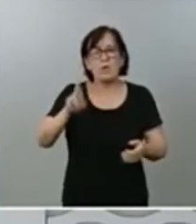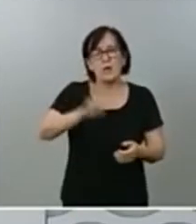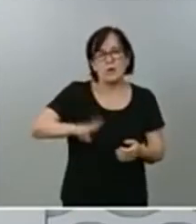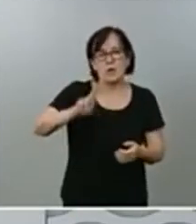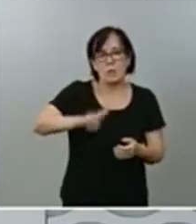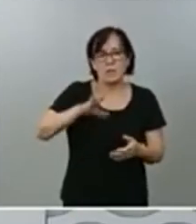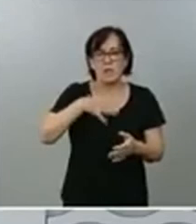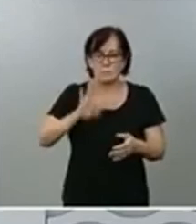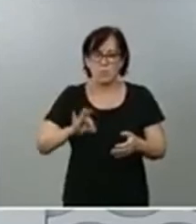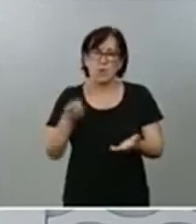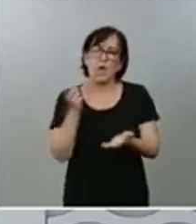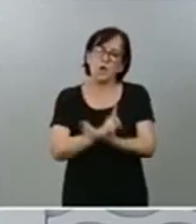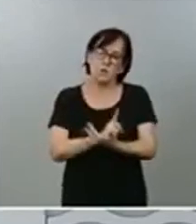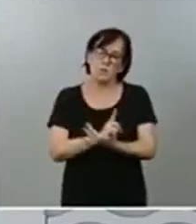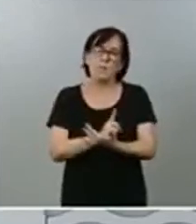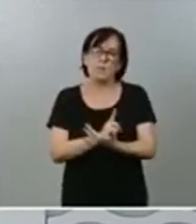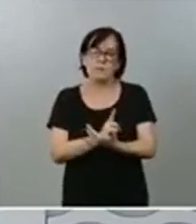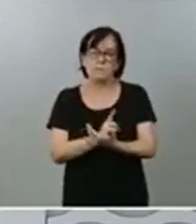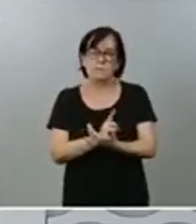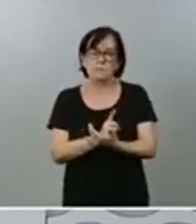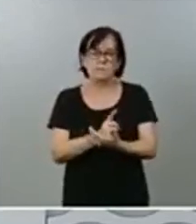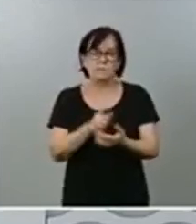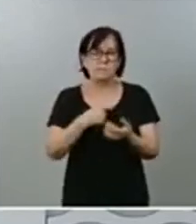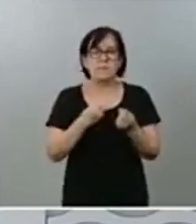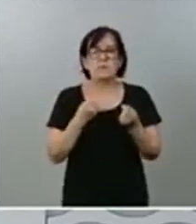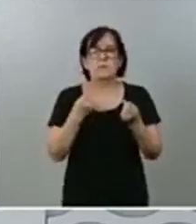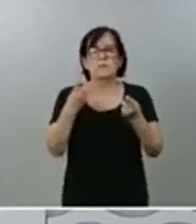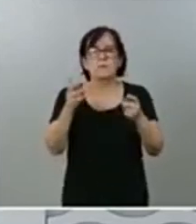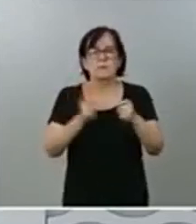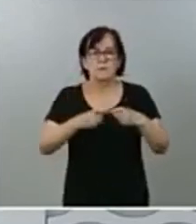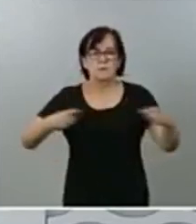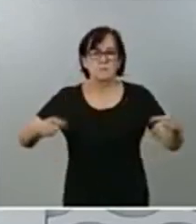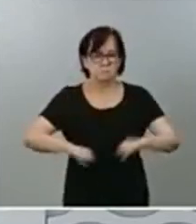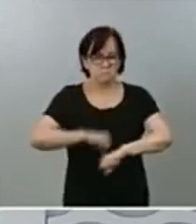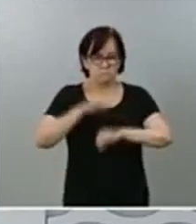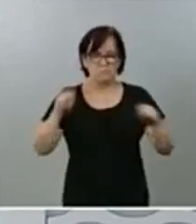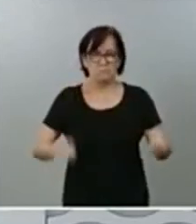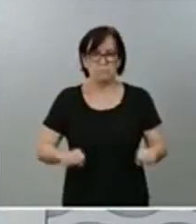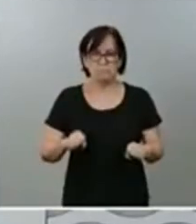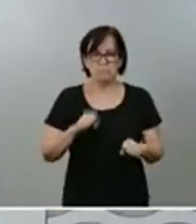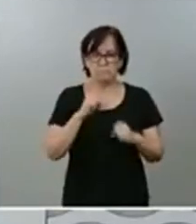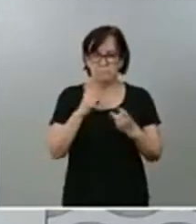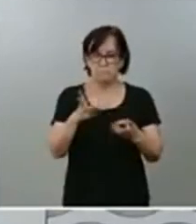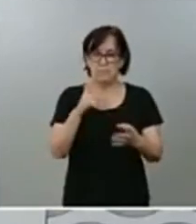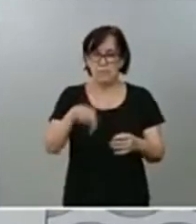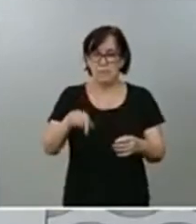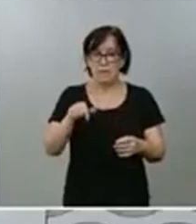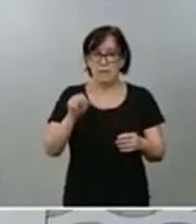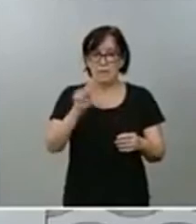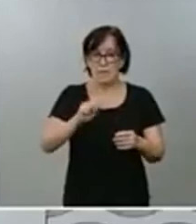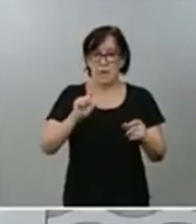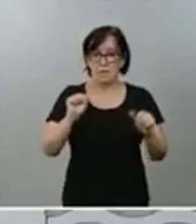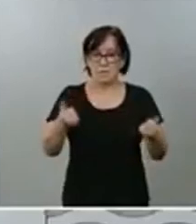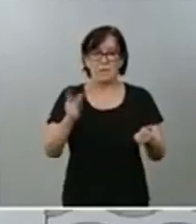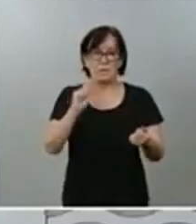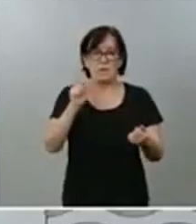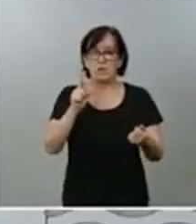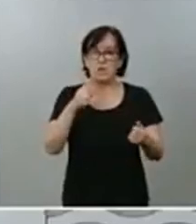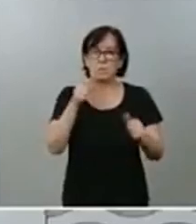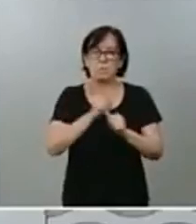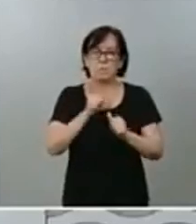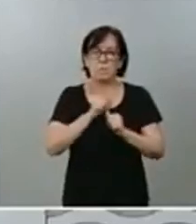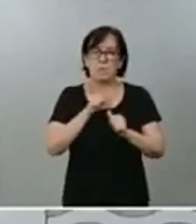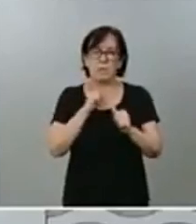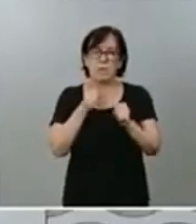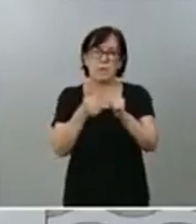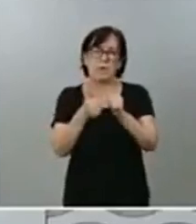nuevamente esas cifras de crecimiento robusto que teníamos a principios de año, que esperemos no se aleje demasiado del